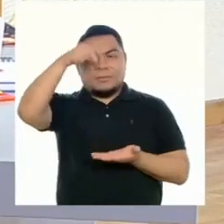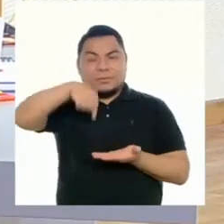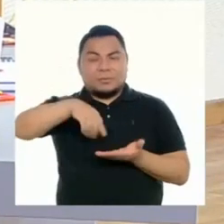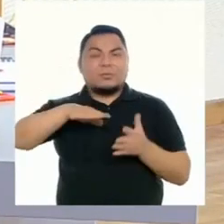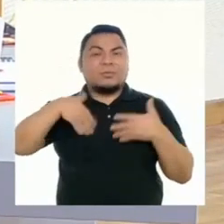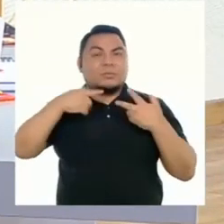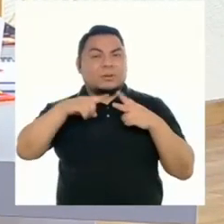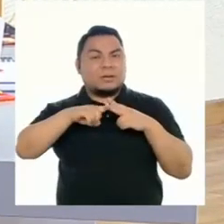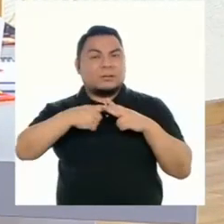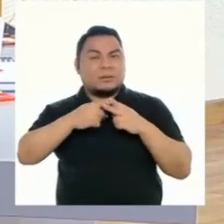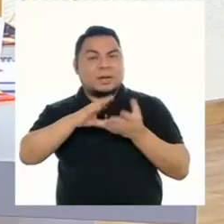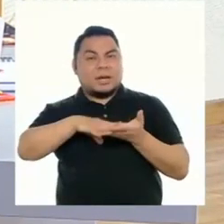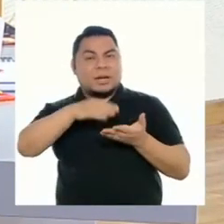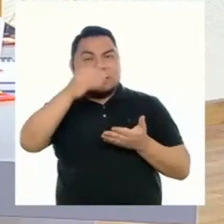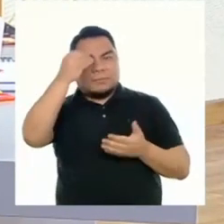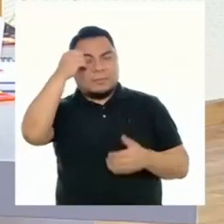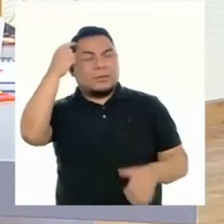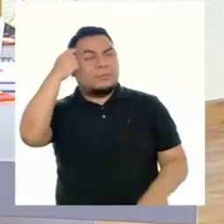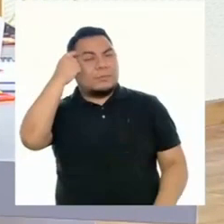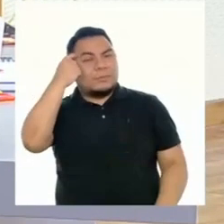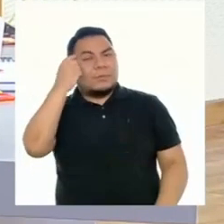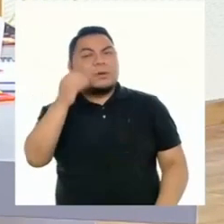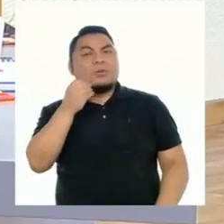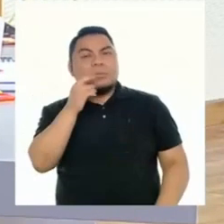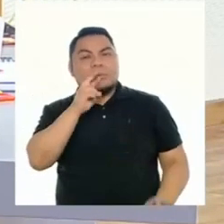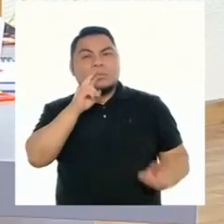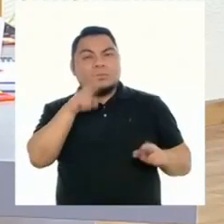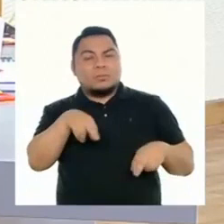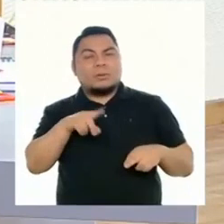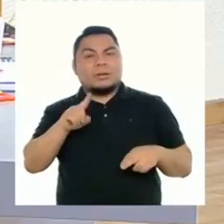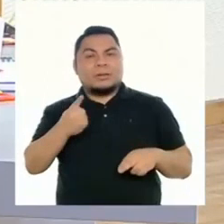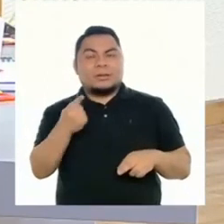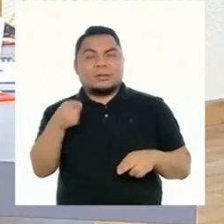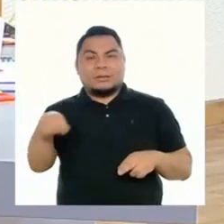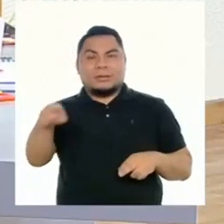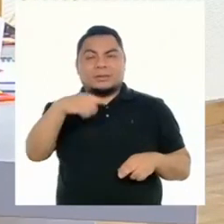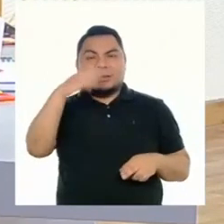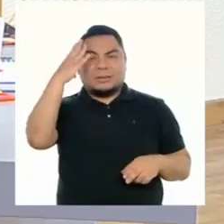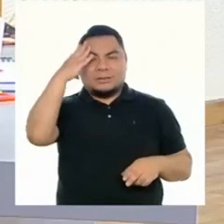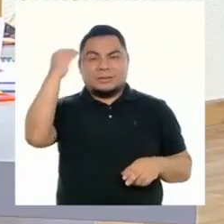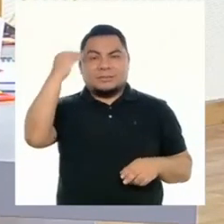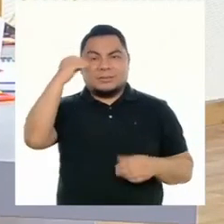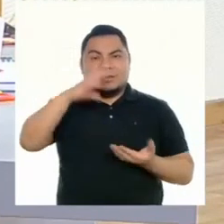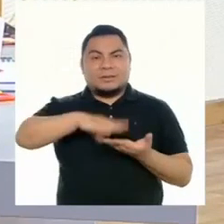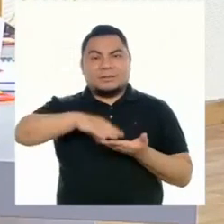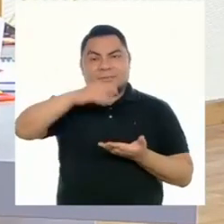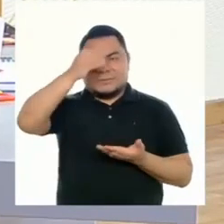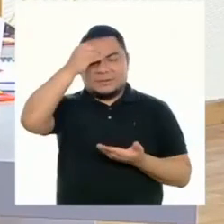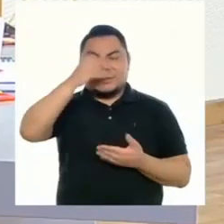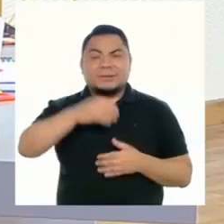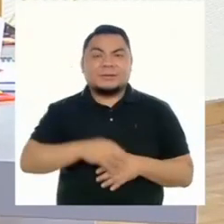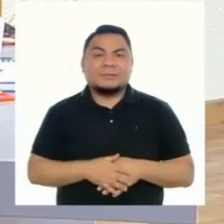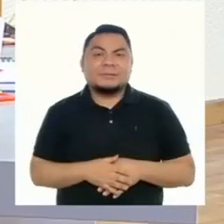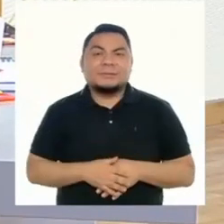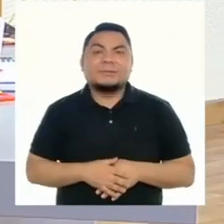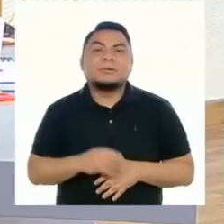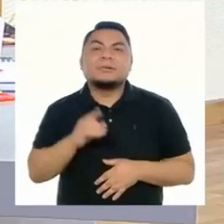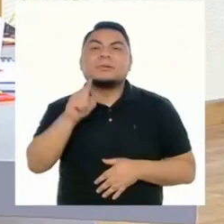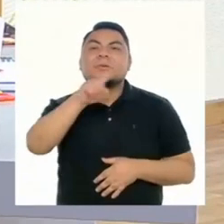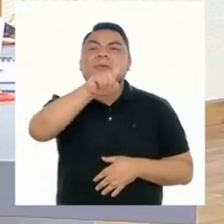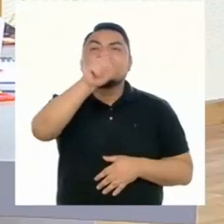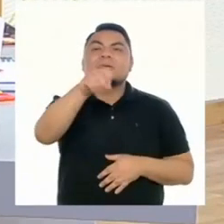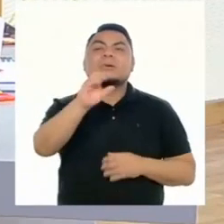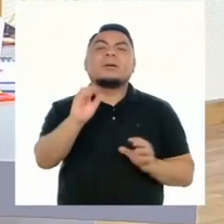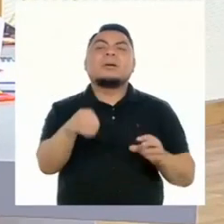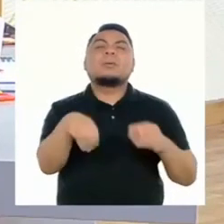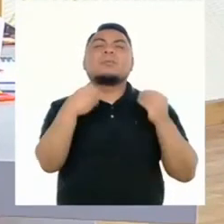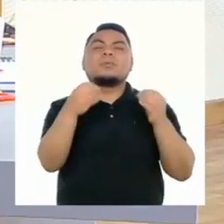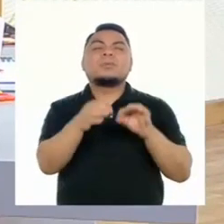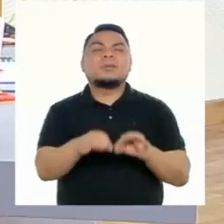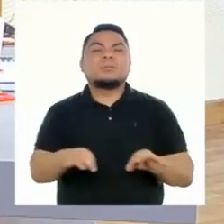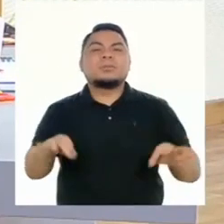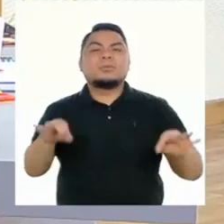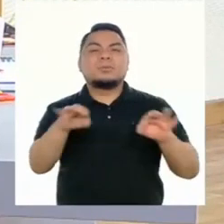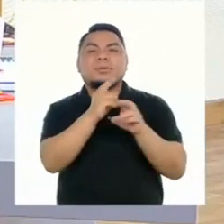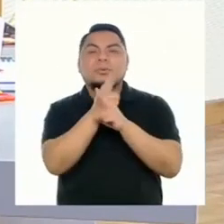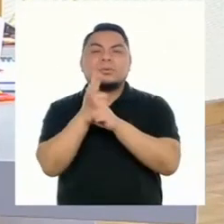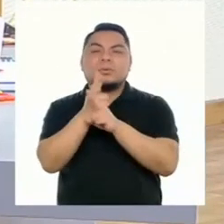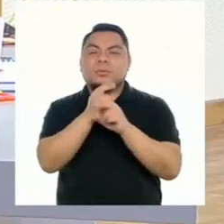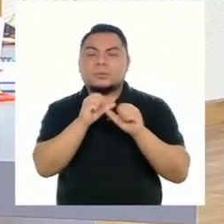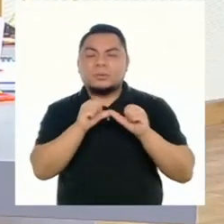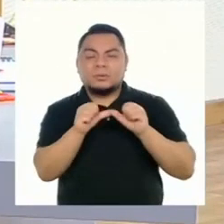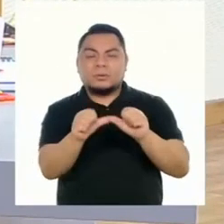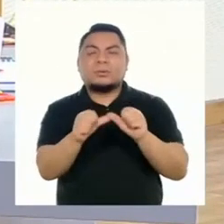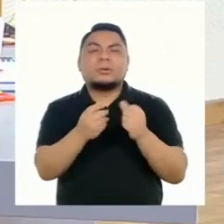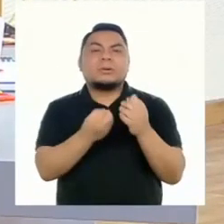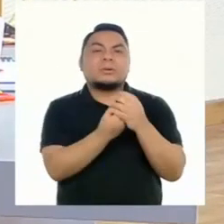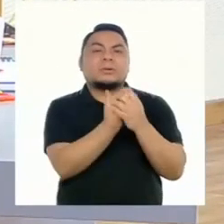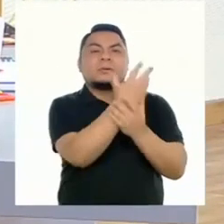podemos empezar a pensar cómo responder a la pregunta inicial de nuestra experiencia de aprendizaje. ¿Por qué es importante cuidar y